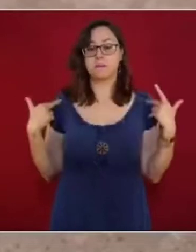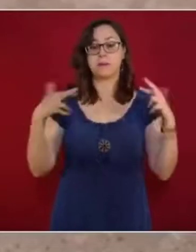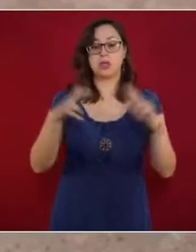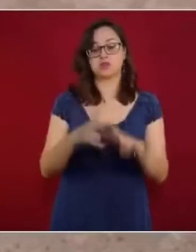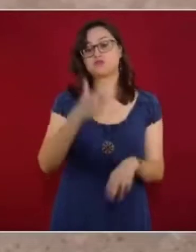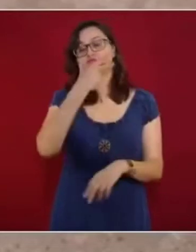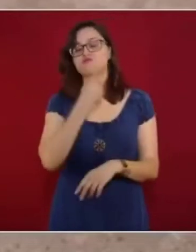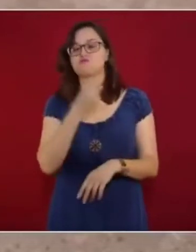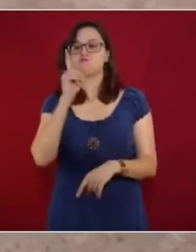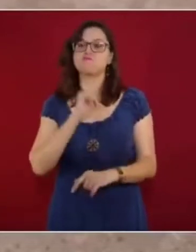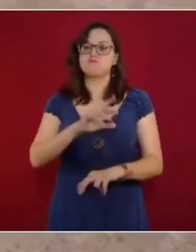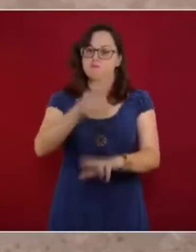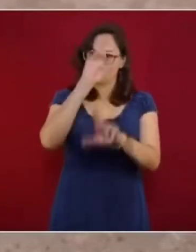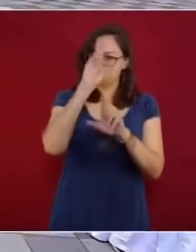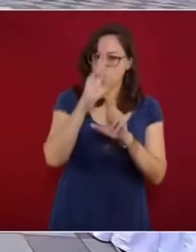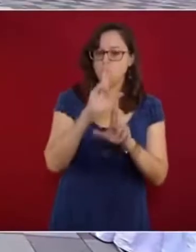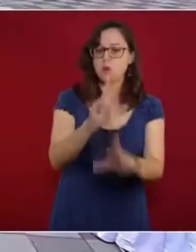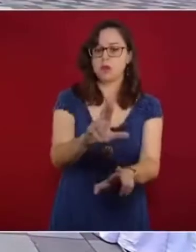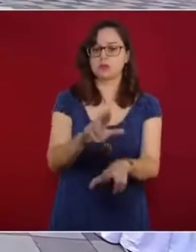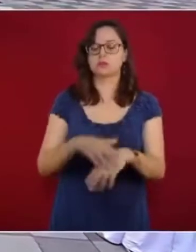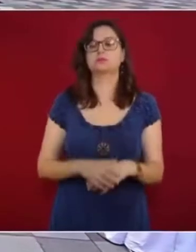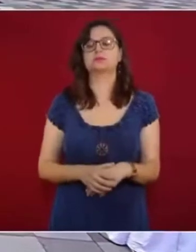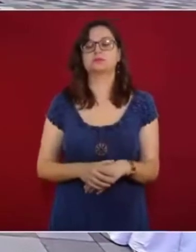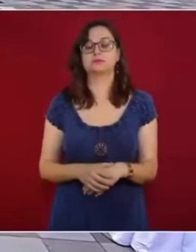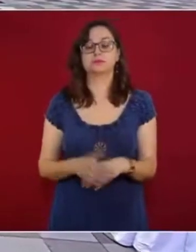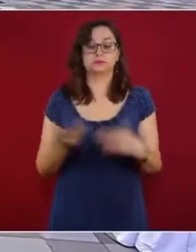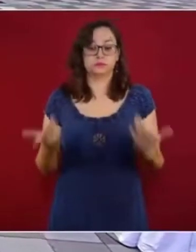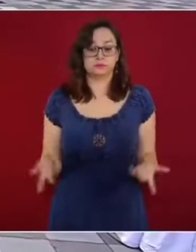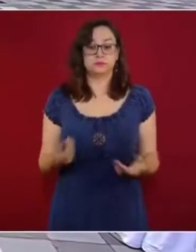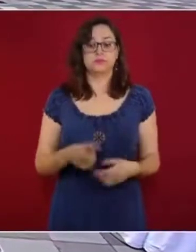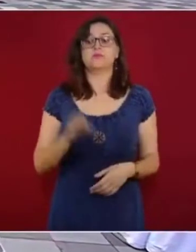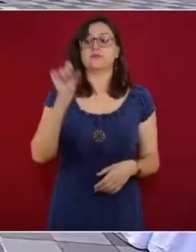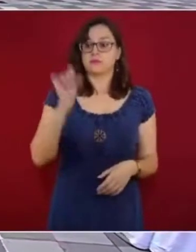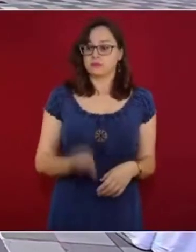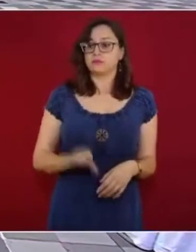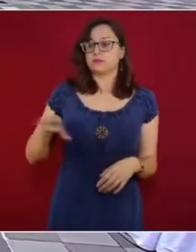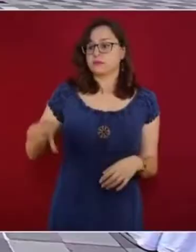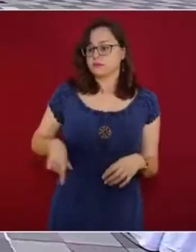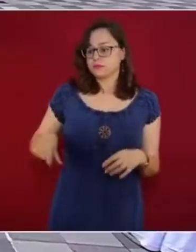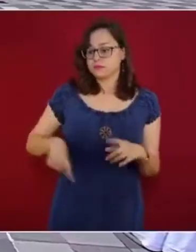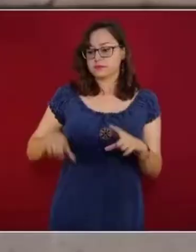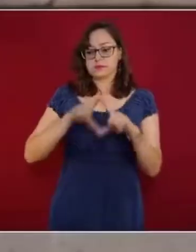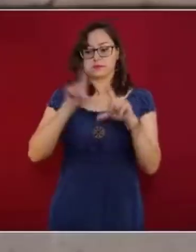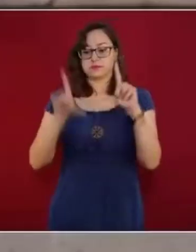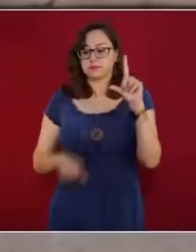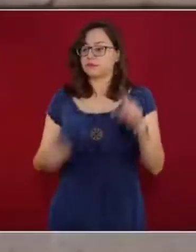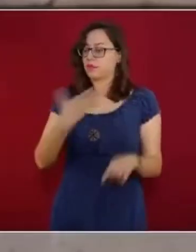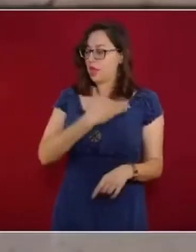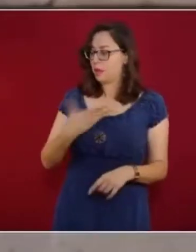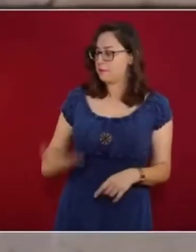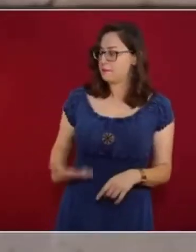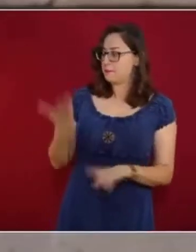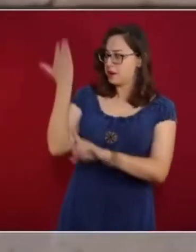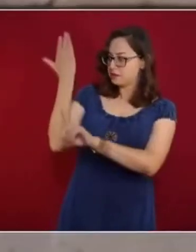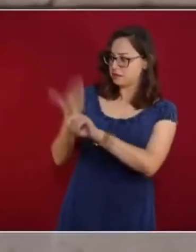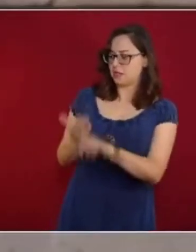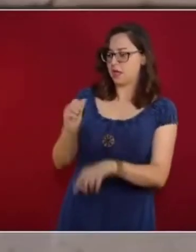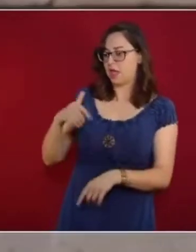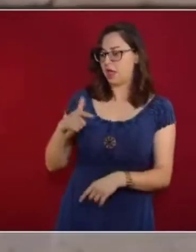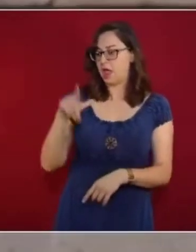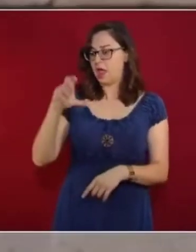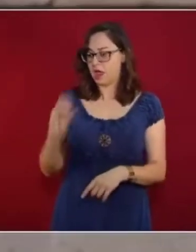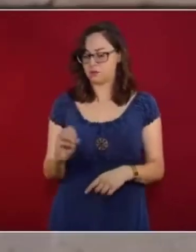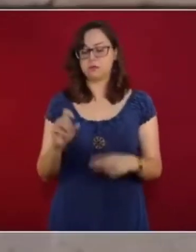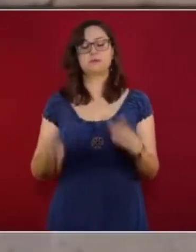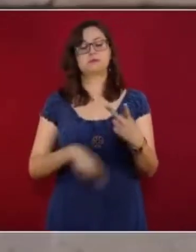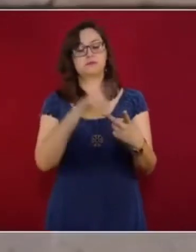Hoy, gracias al esfuerzo que hace el Gobierno de México y a nuestro Presidente, así como al compromiso de la Secretaría de